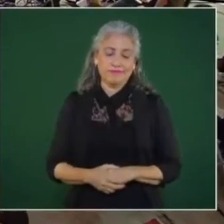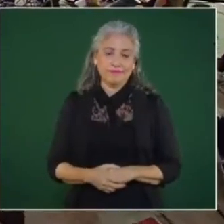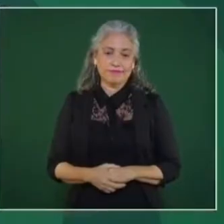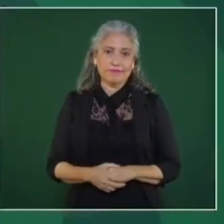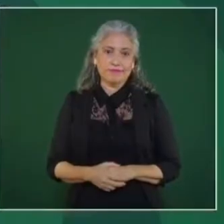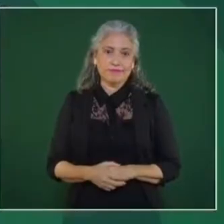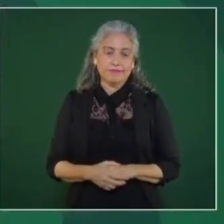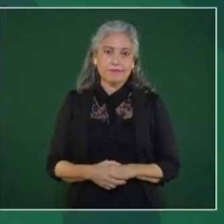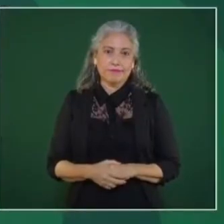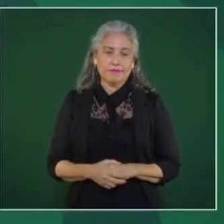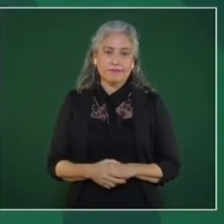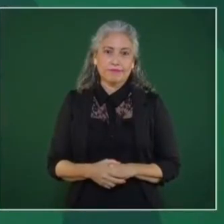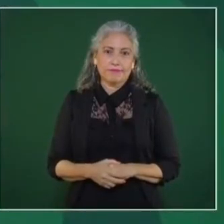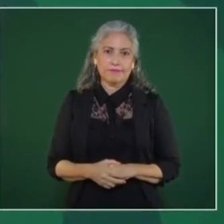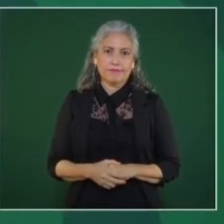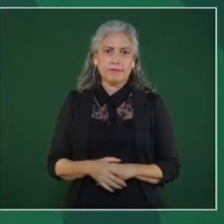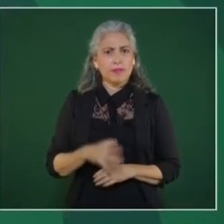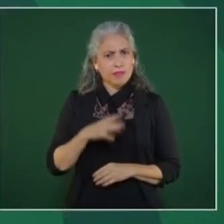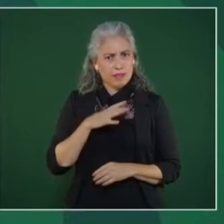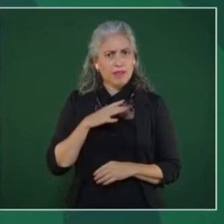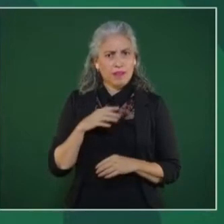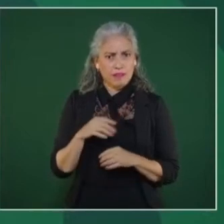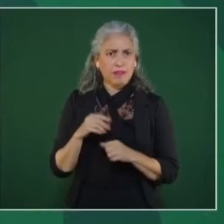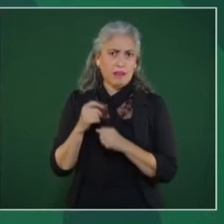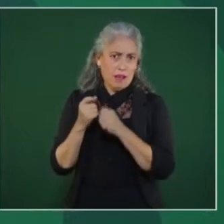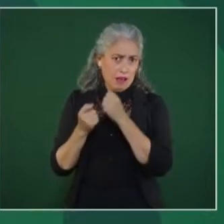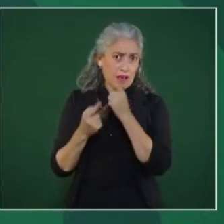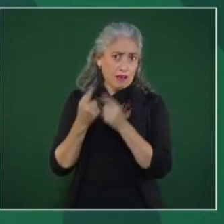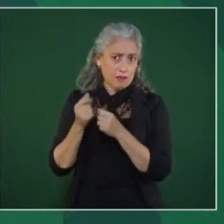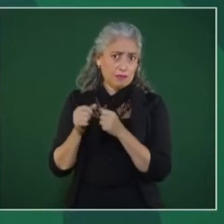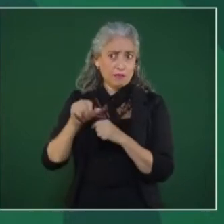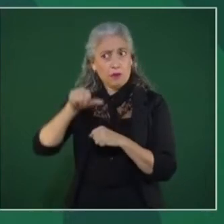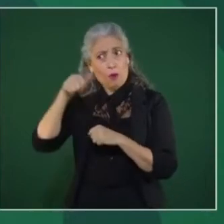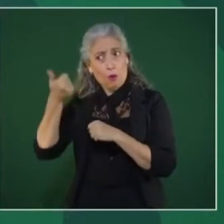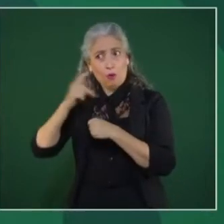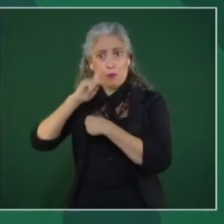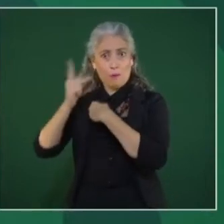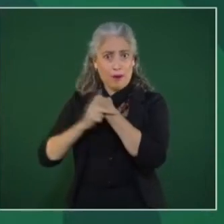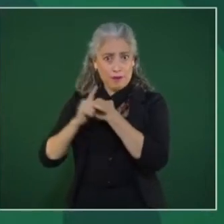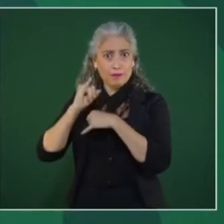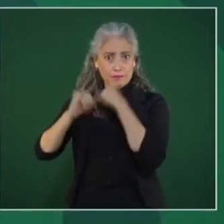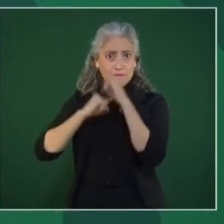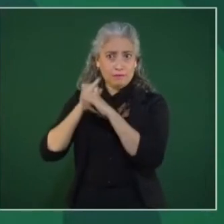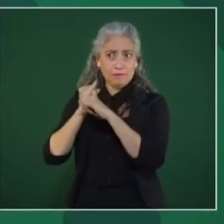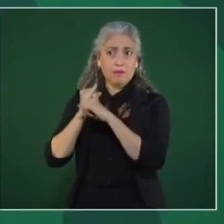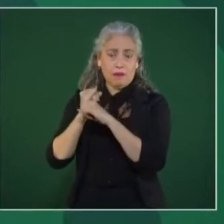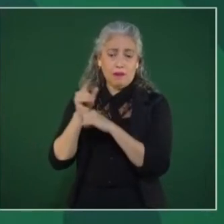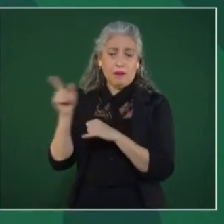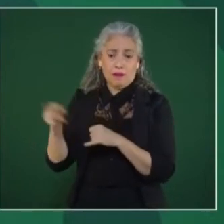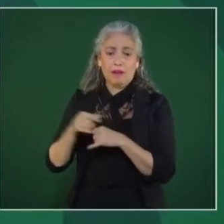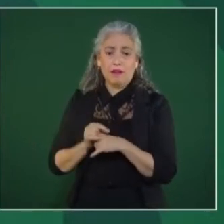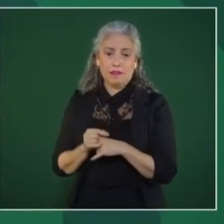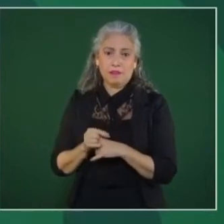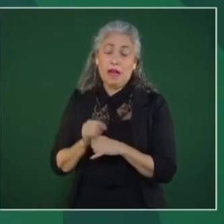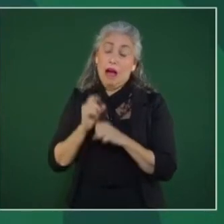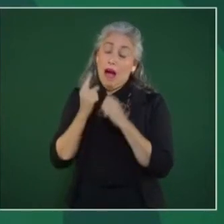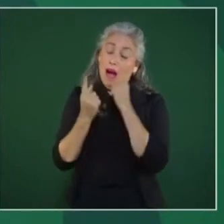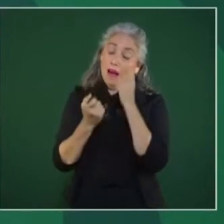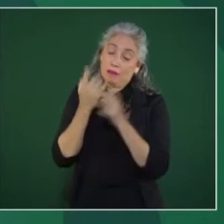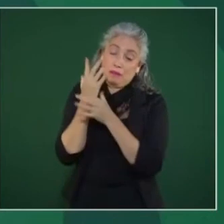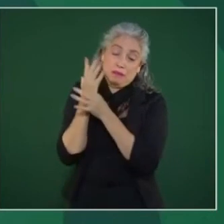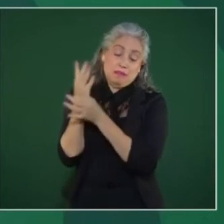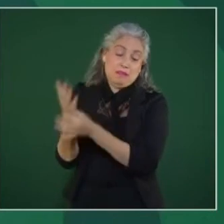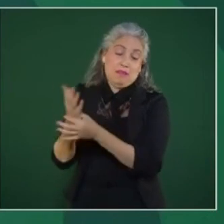hasta organismos internacionales supuestamente defensores